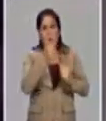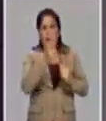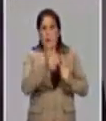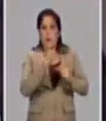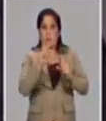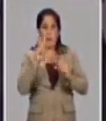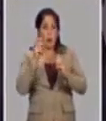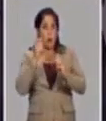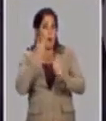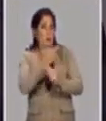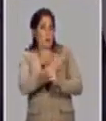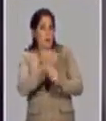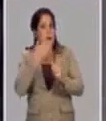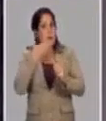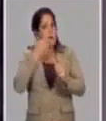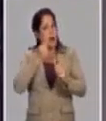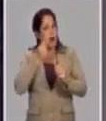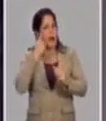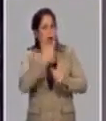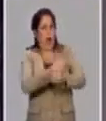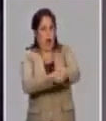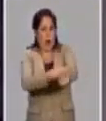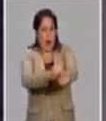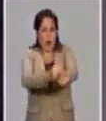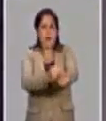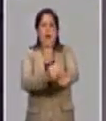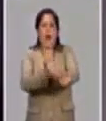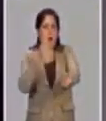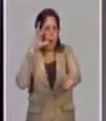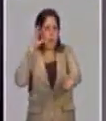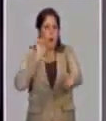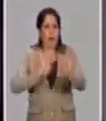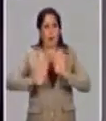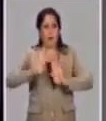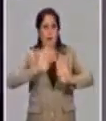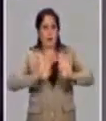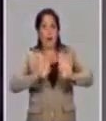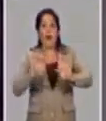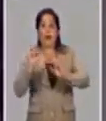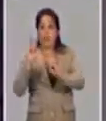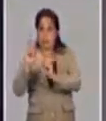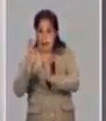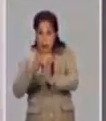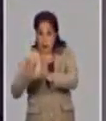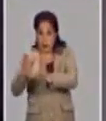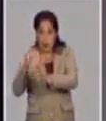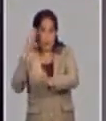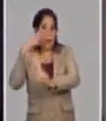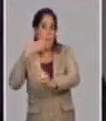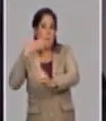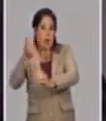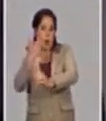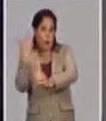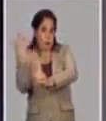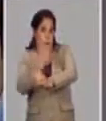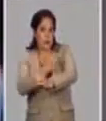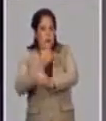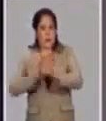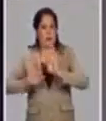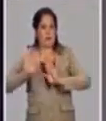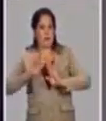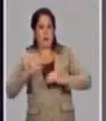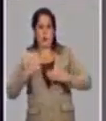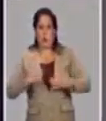de su fase 3 nos ayuda a diseñar y a optimizar cómo trabajar las vacunas que ahora precisamente,